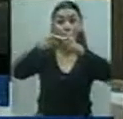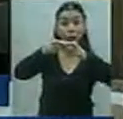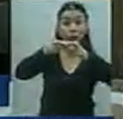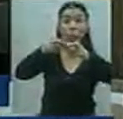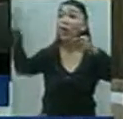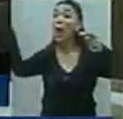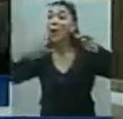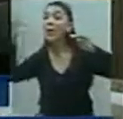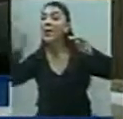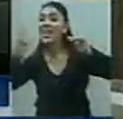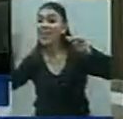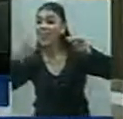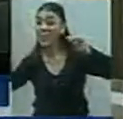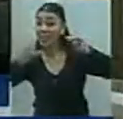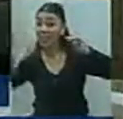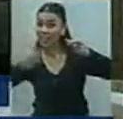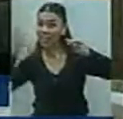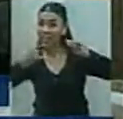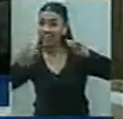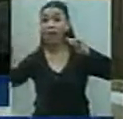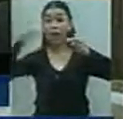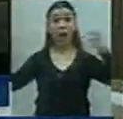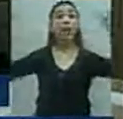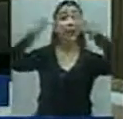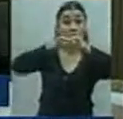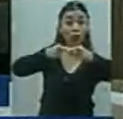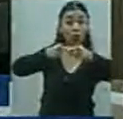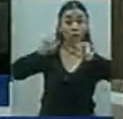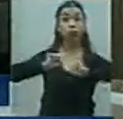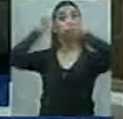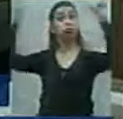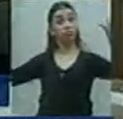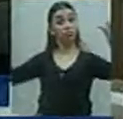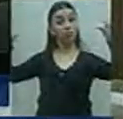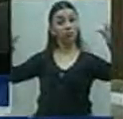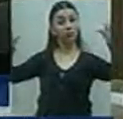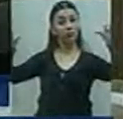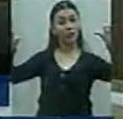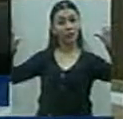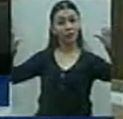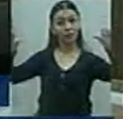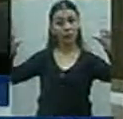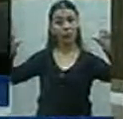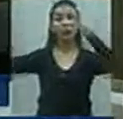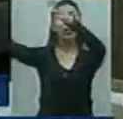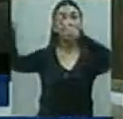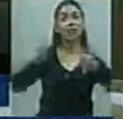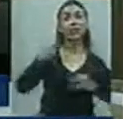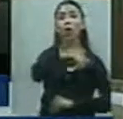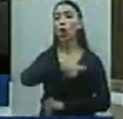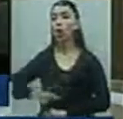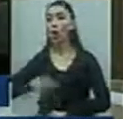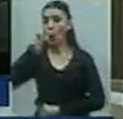Tabaco. Y en esa asamblea, sorpresivamente, entró el gobernador a